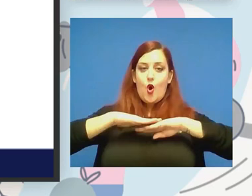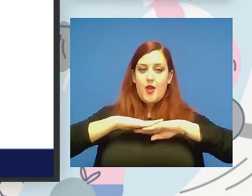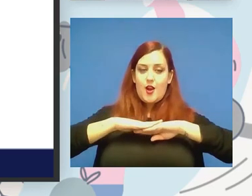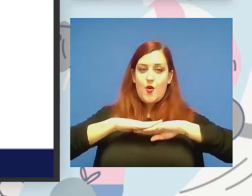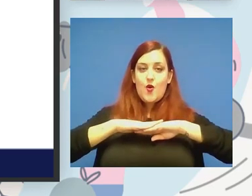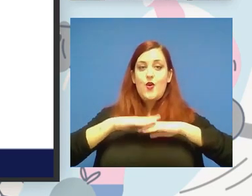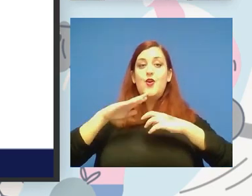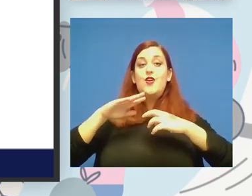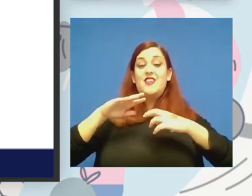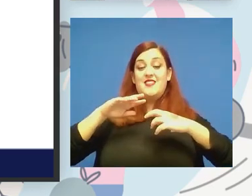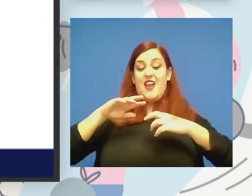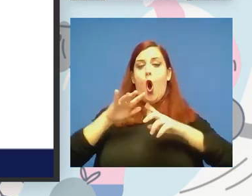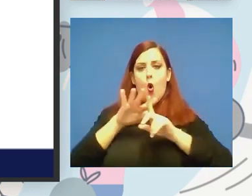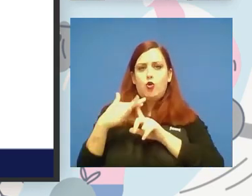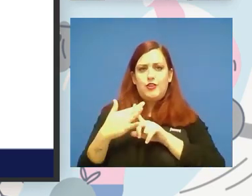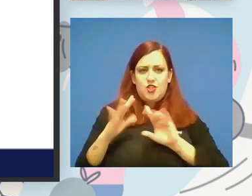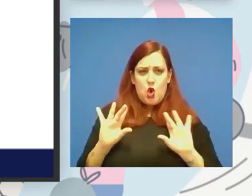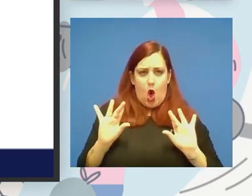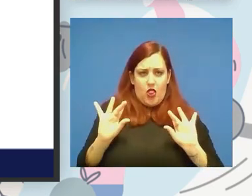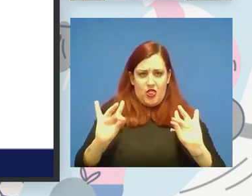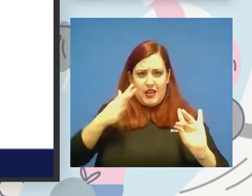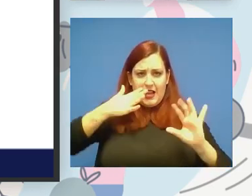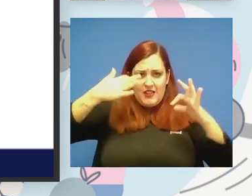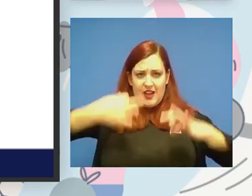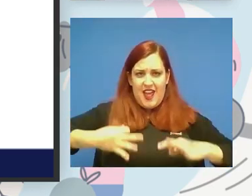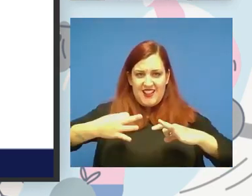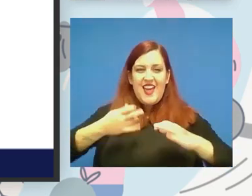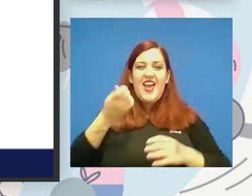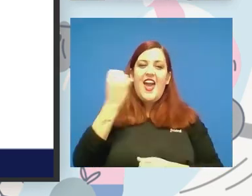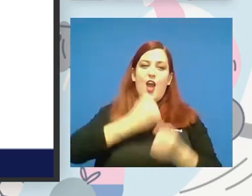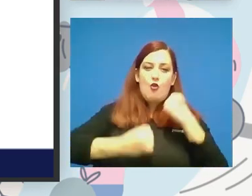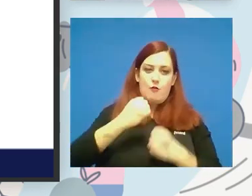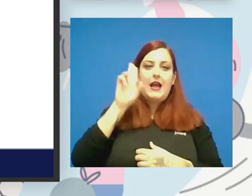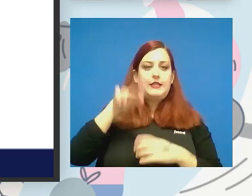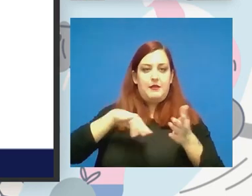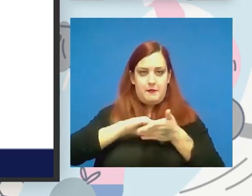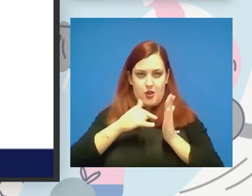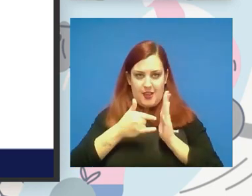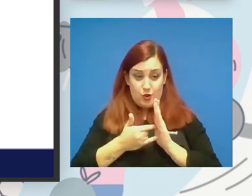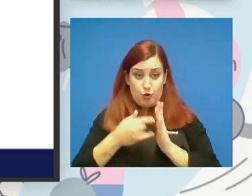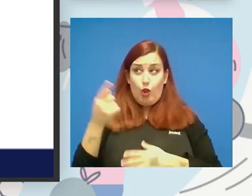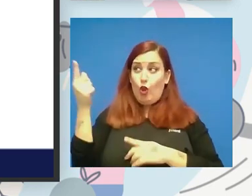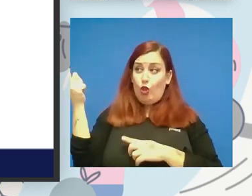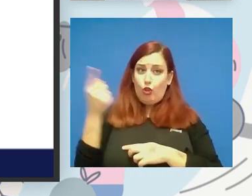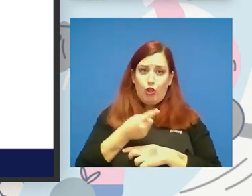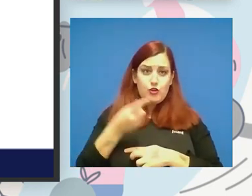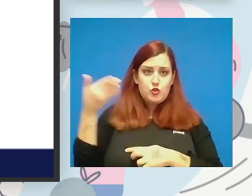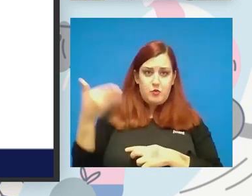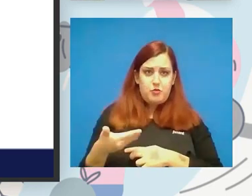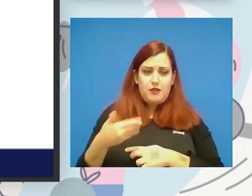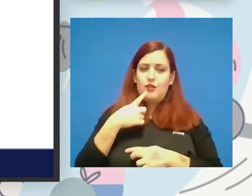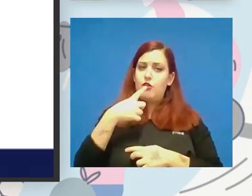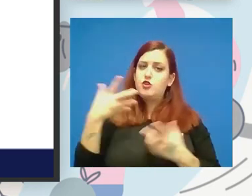contexto de tangibilidad económica y de proyectos eso es muy importante yo siempre digo que somos compañeros de viaje